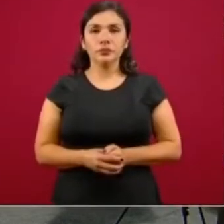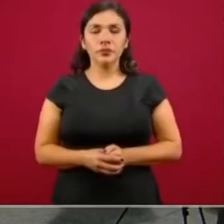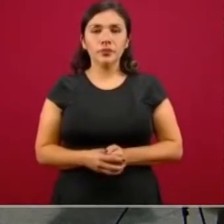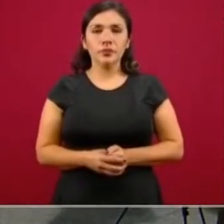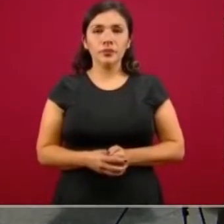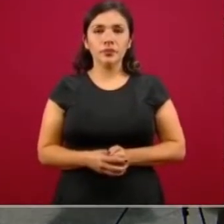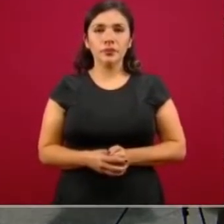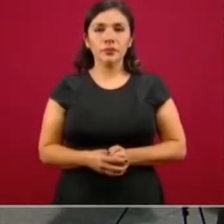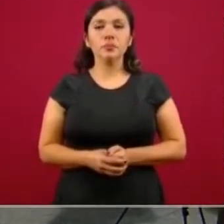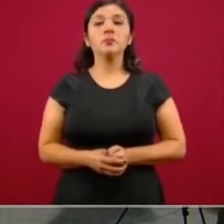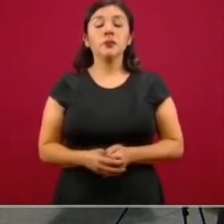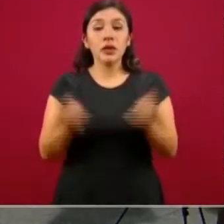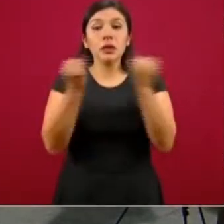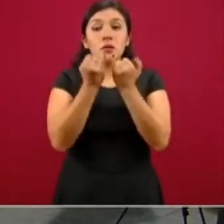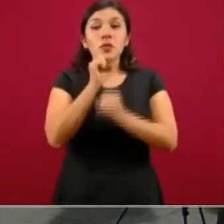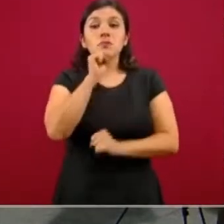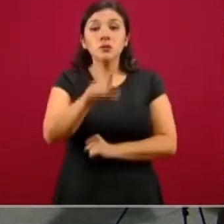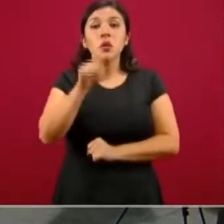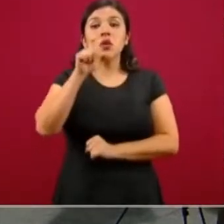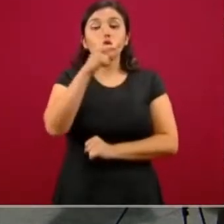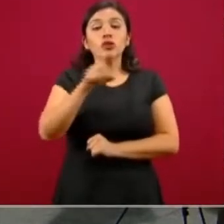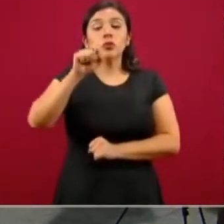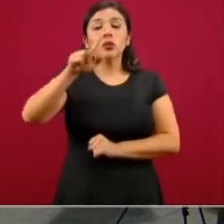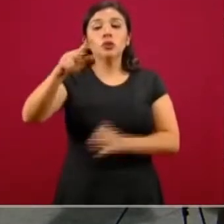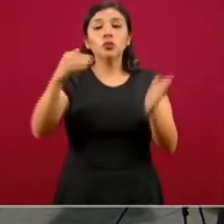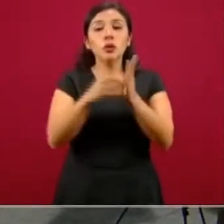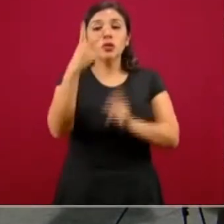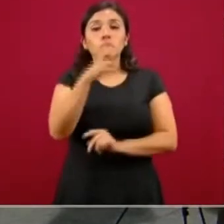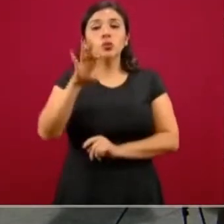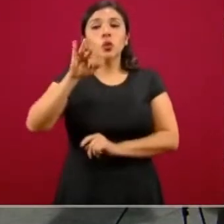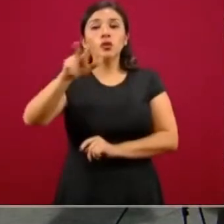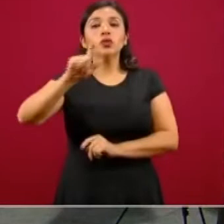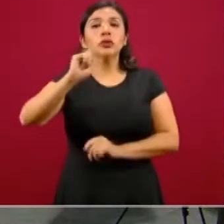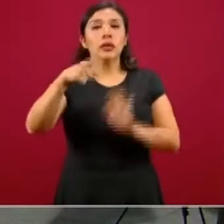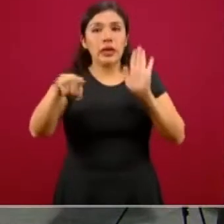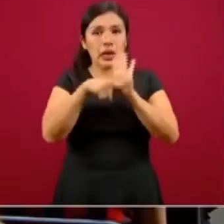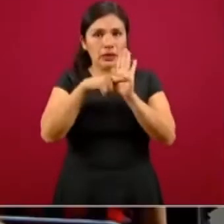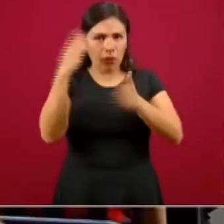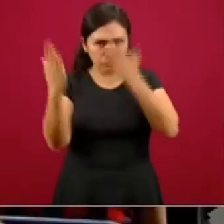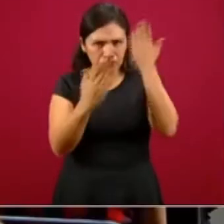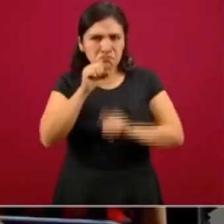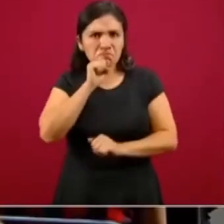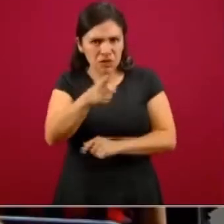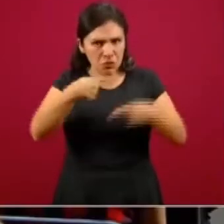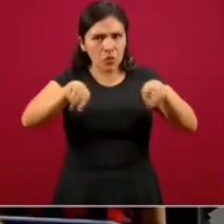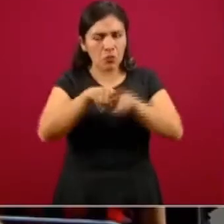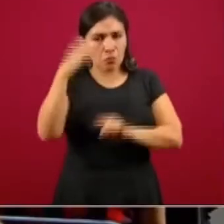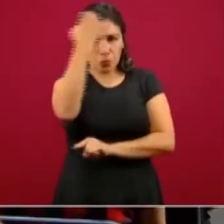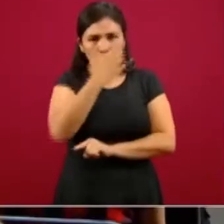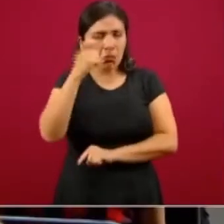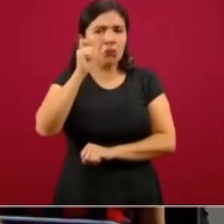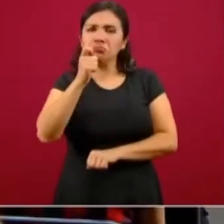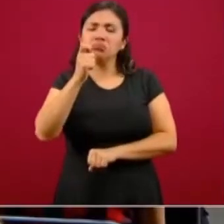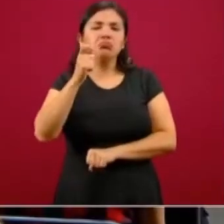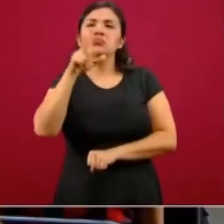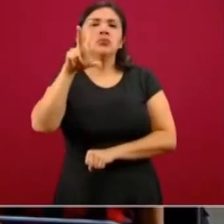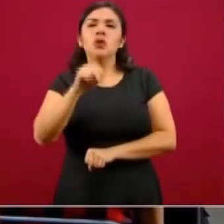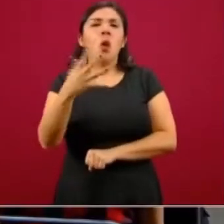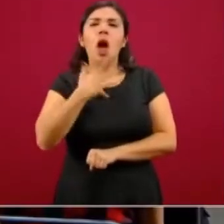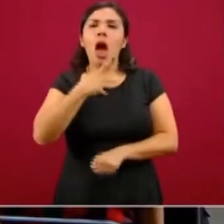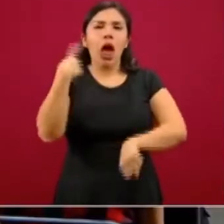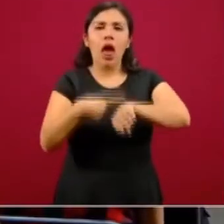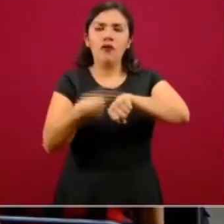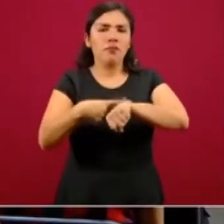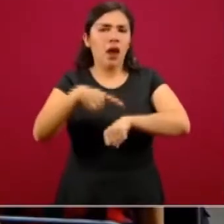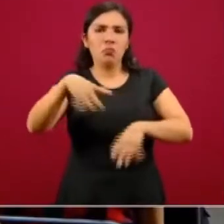Así también, 228,248 han dado negativa a la misma prueba, por lo tanto, se ha descartado la